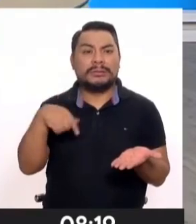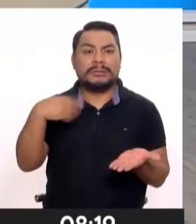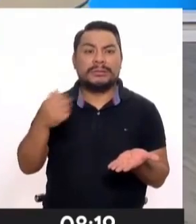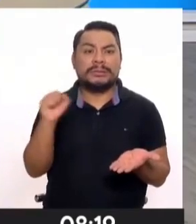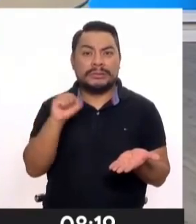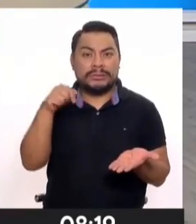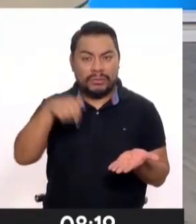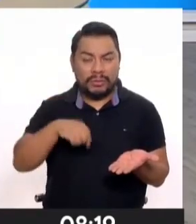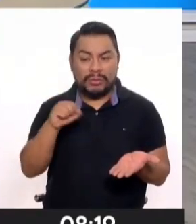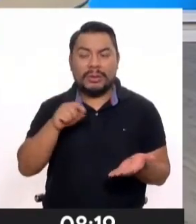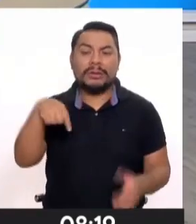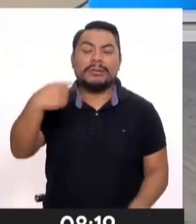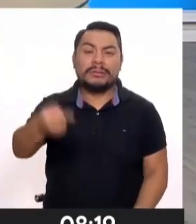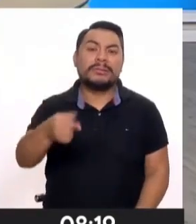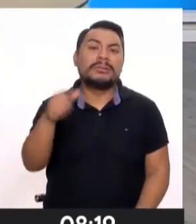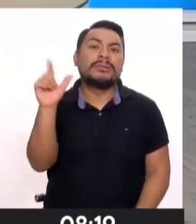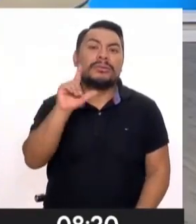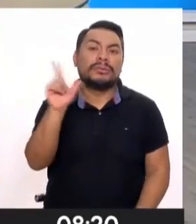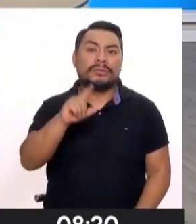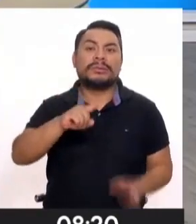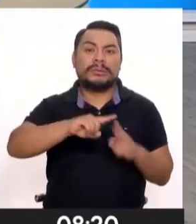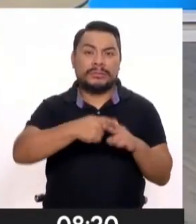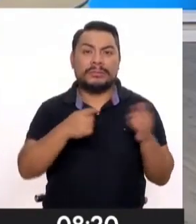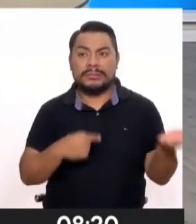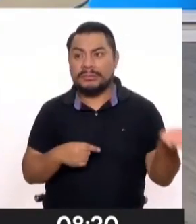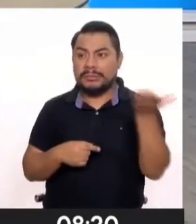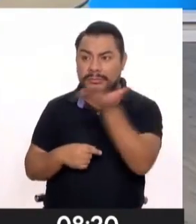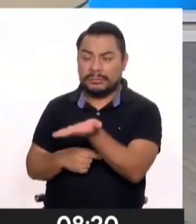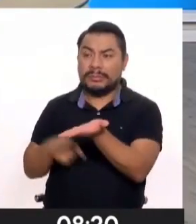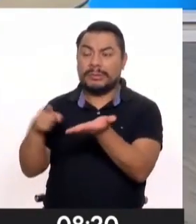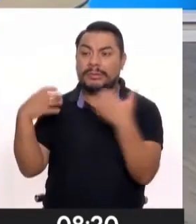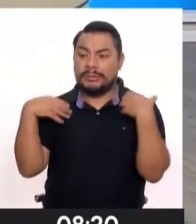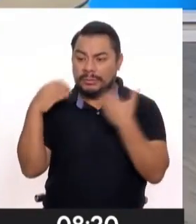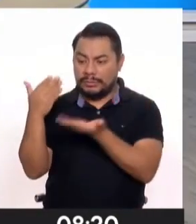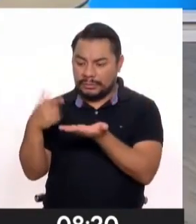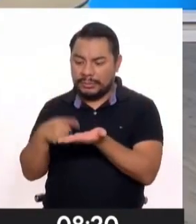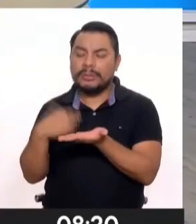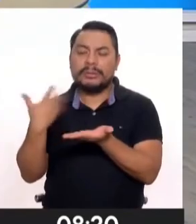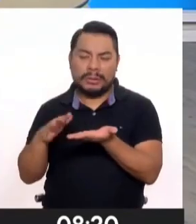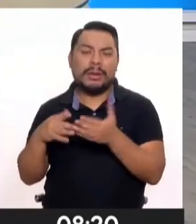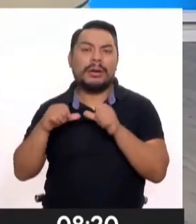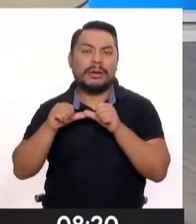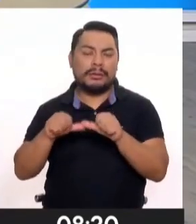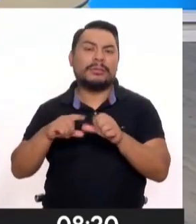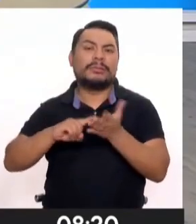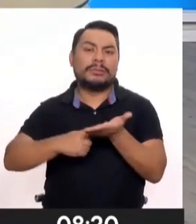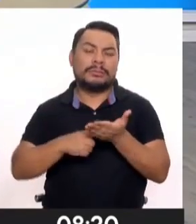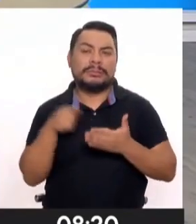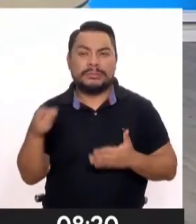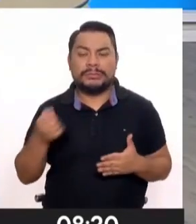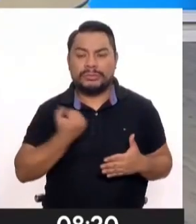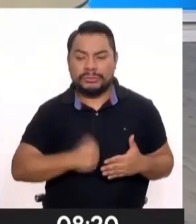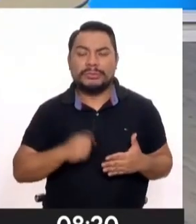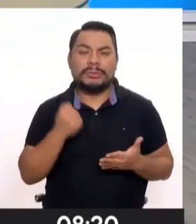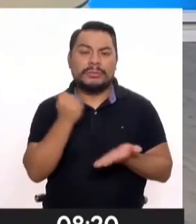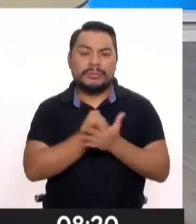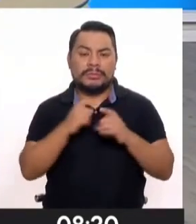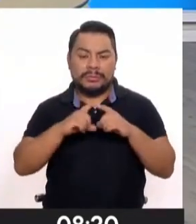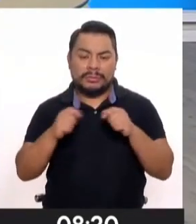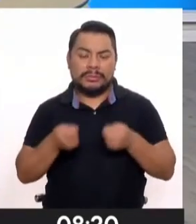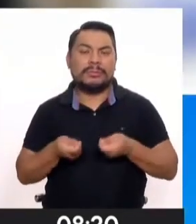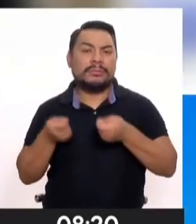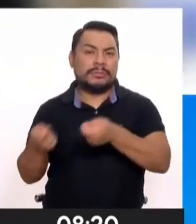perdón, sábado ya, tendrá que ser la próxima semana. Y en cuanto a ellos lo reciban, sí, efectivamente. En cuanto a lo reciban, y la